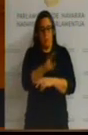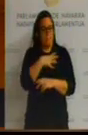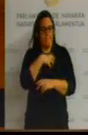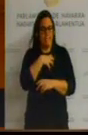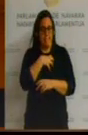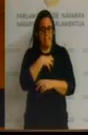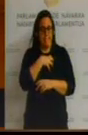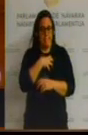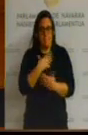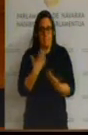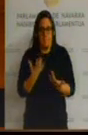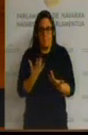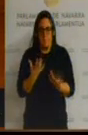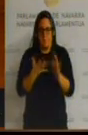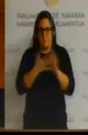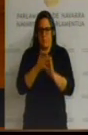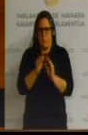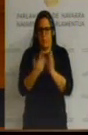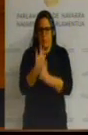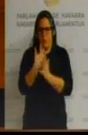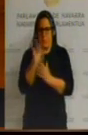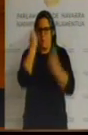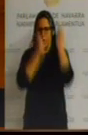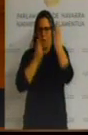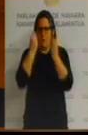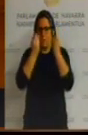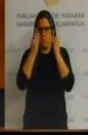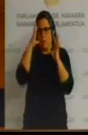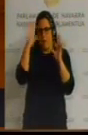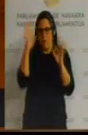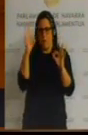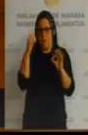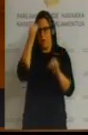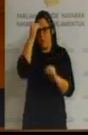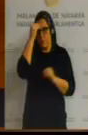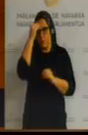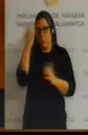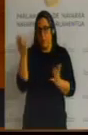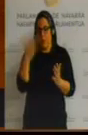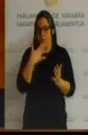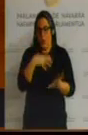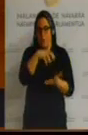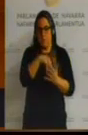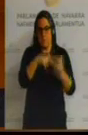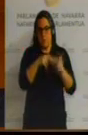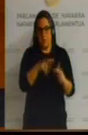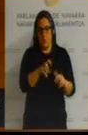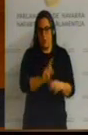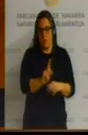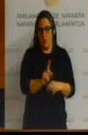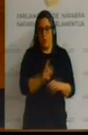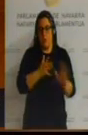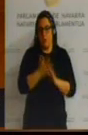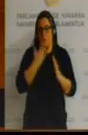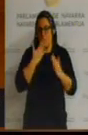Por consiguiente, un razonamiento que la lógica te lleva a no hacer un nuevo pabellón. Es absurdo